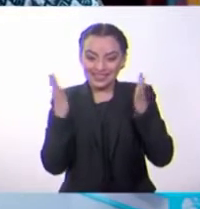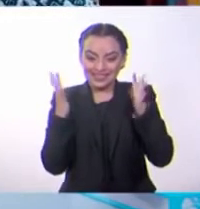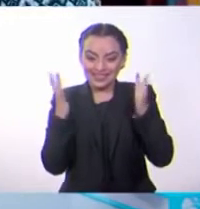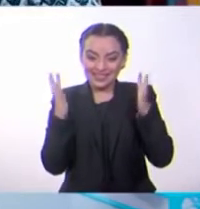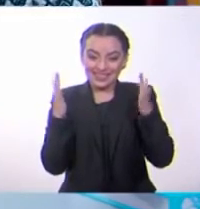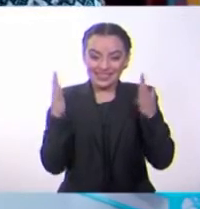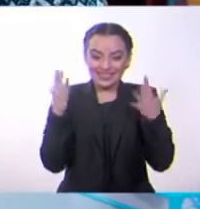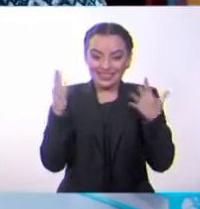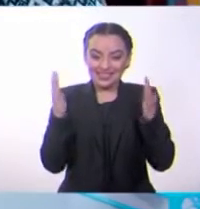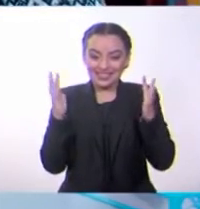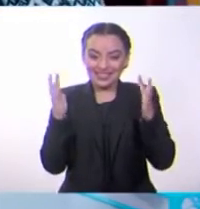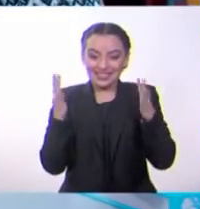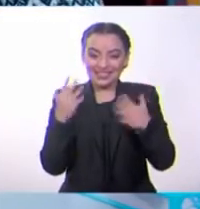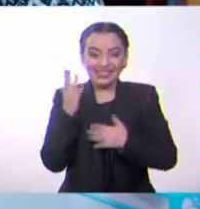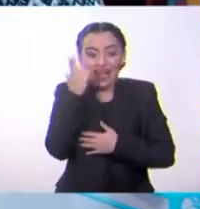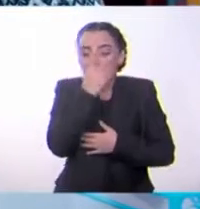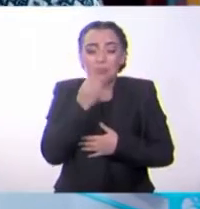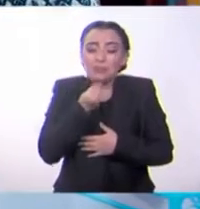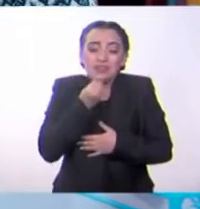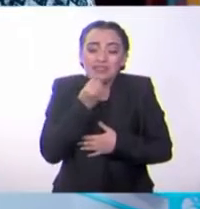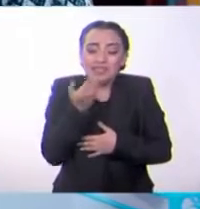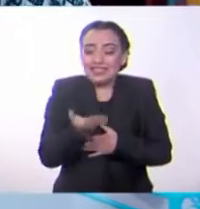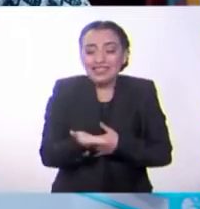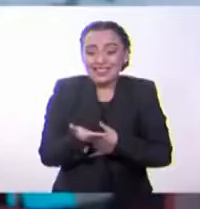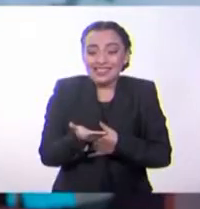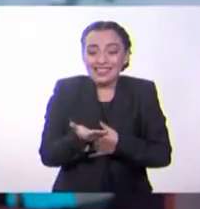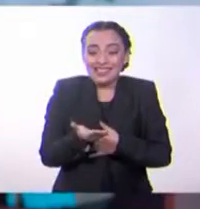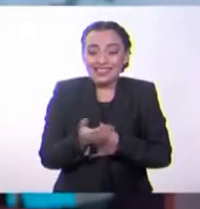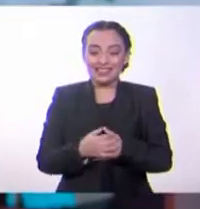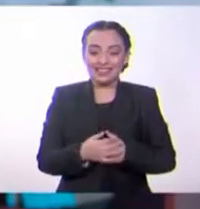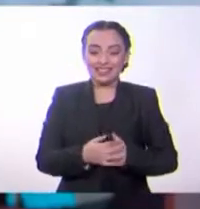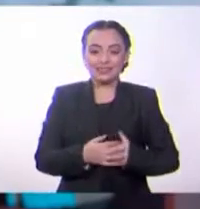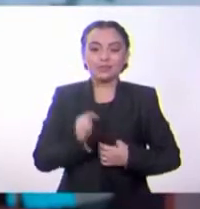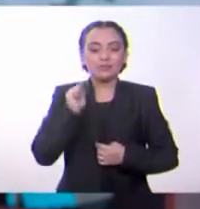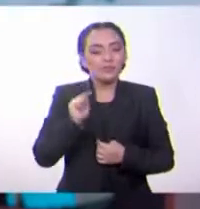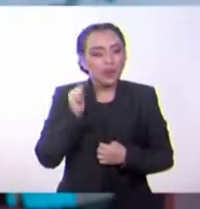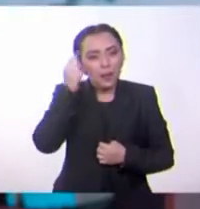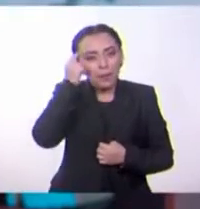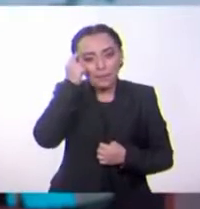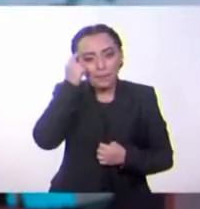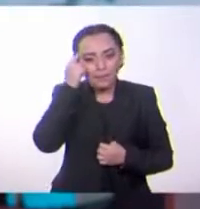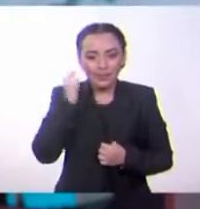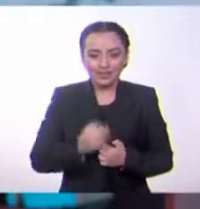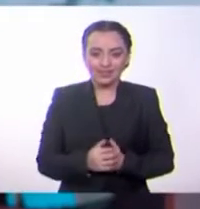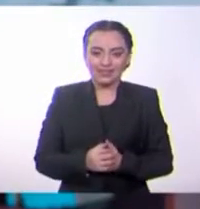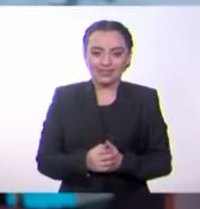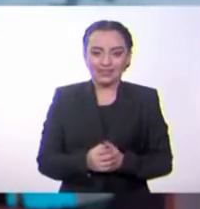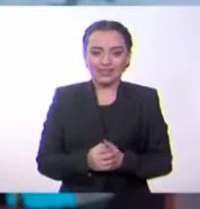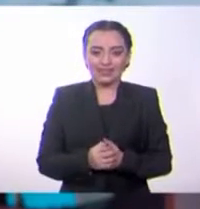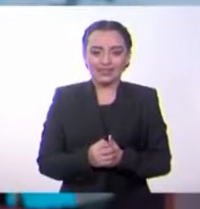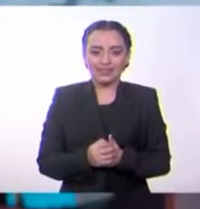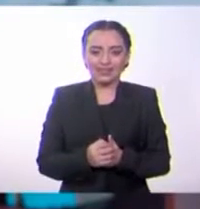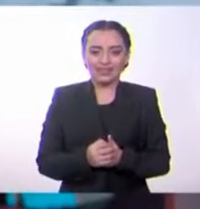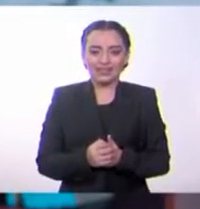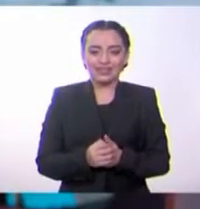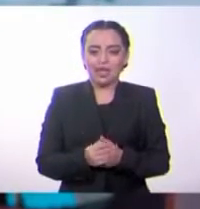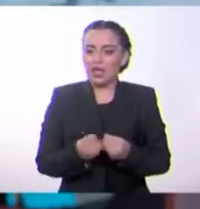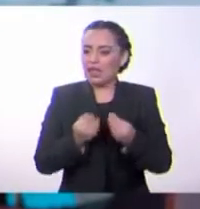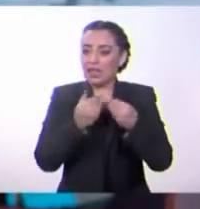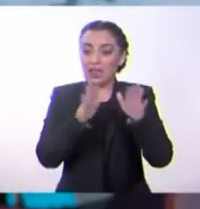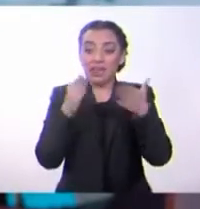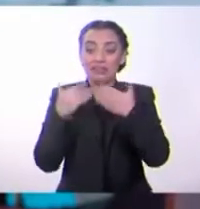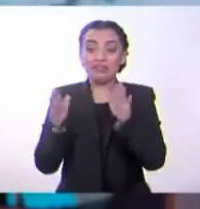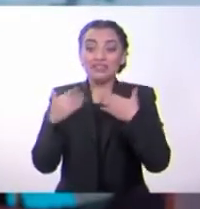Ay, ¿acaso no es lindo? Tal vez te parece increíble, pero existen 1.200 especies y